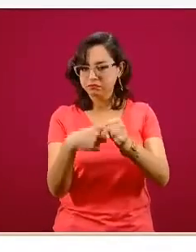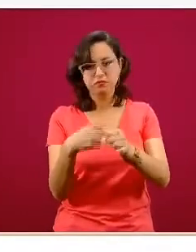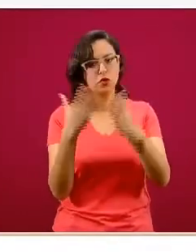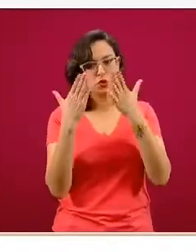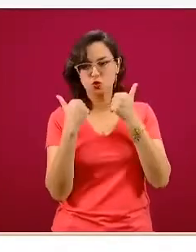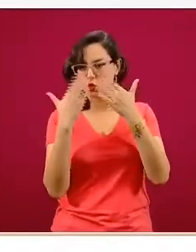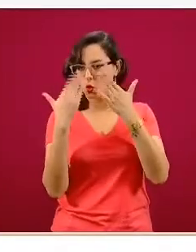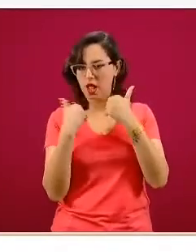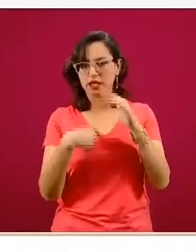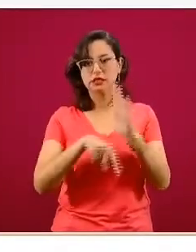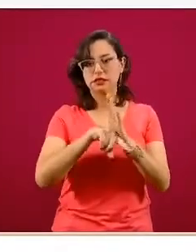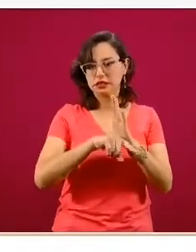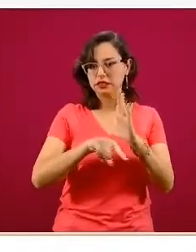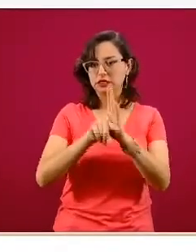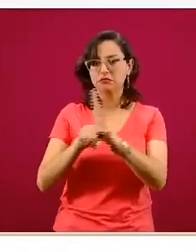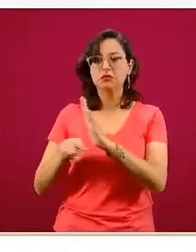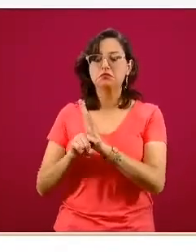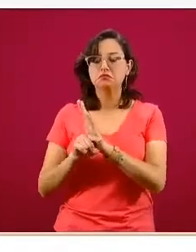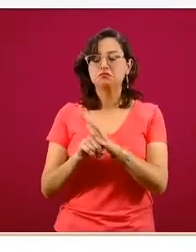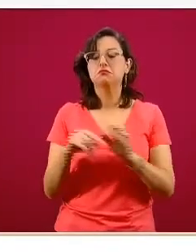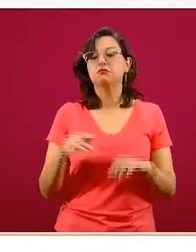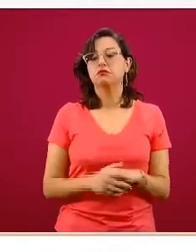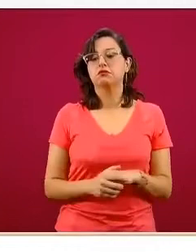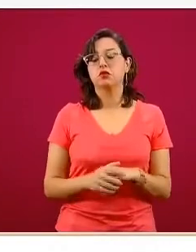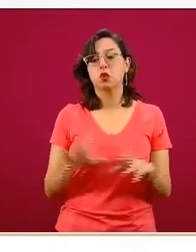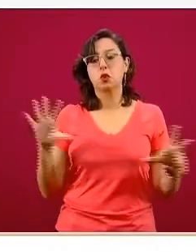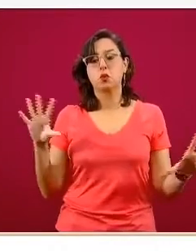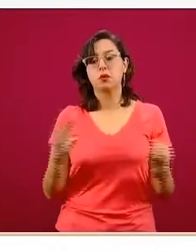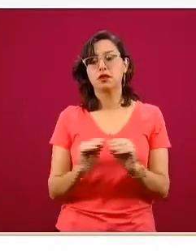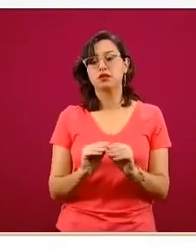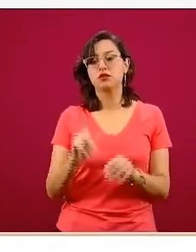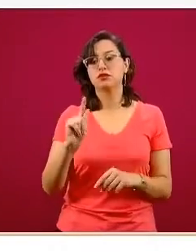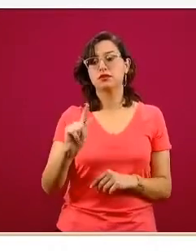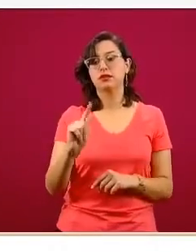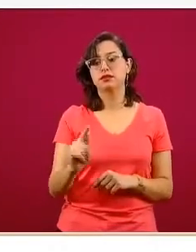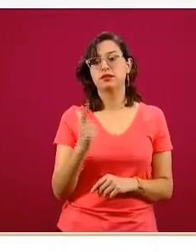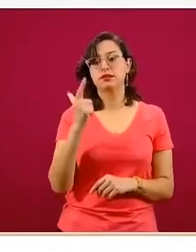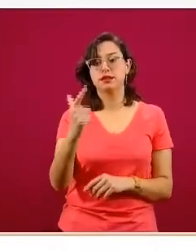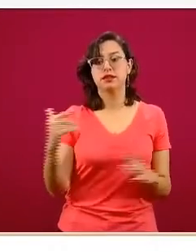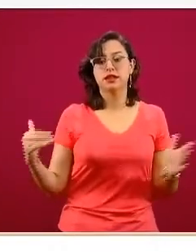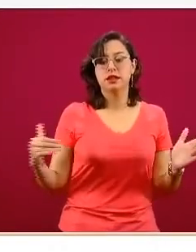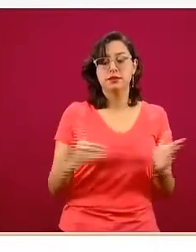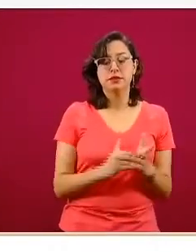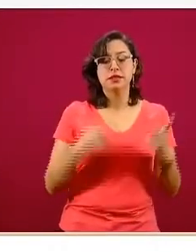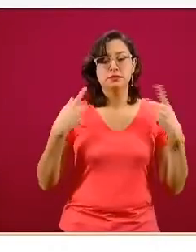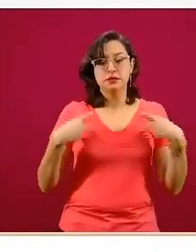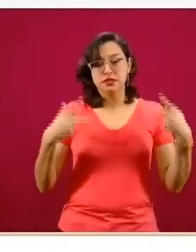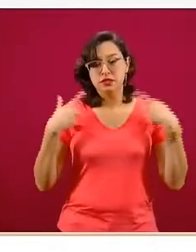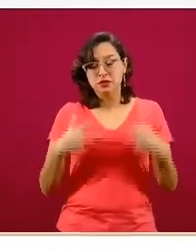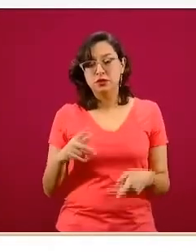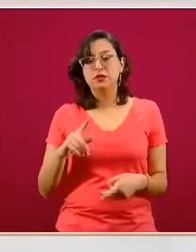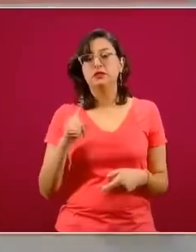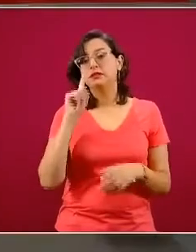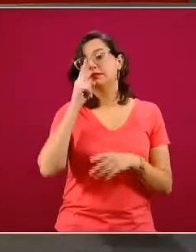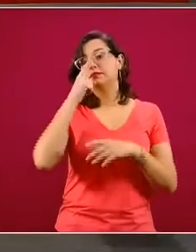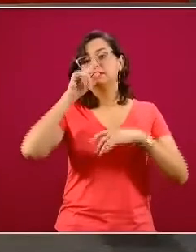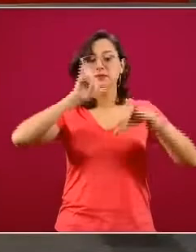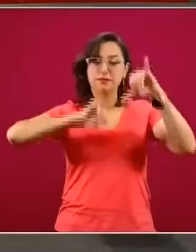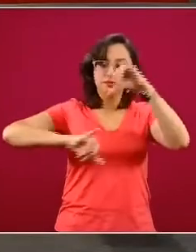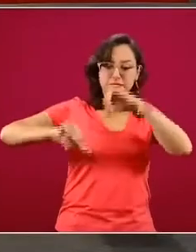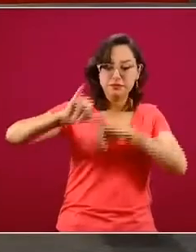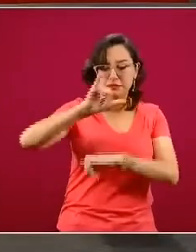-CoV-2 y ya son más de 77 mil personas las que han sido estudiadas en México